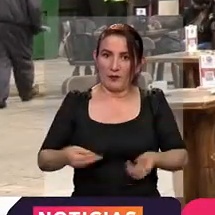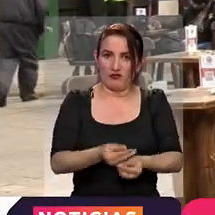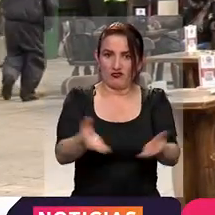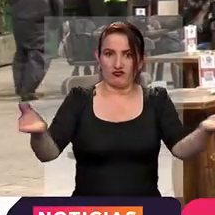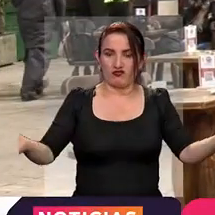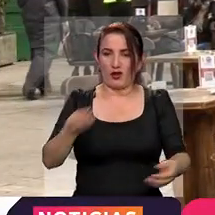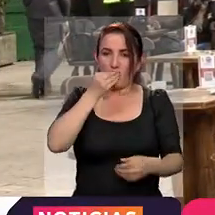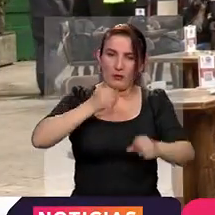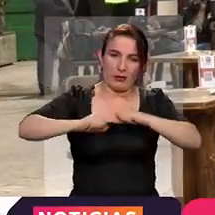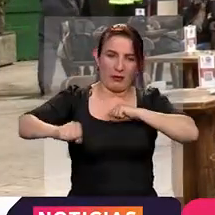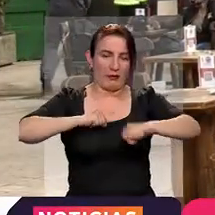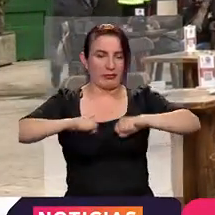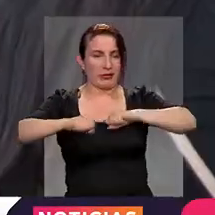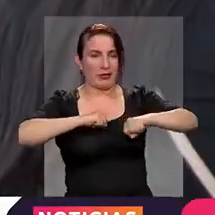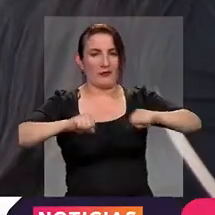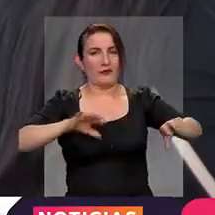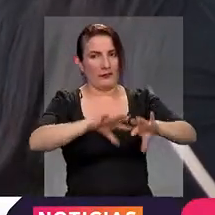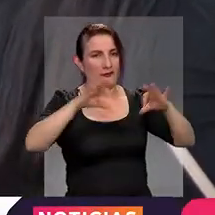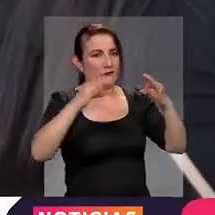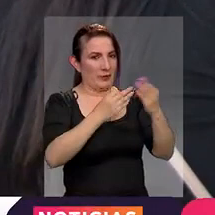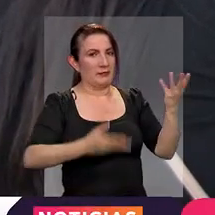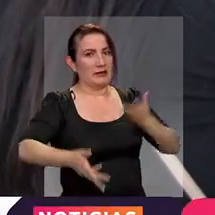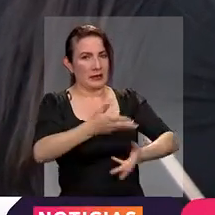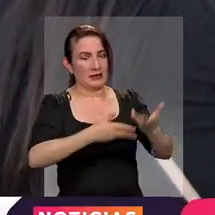así las actividades en familia.